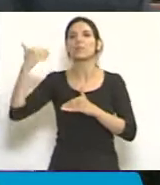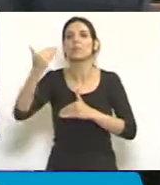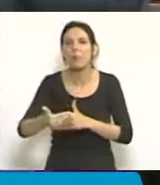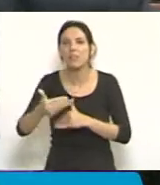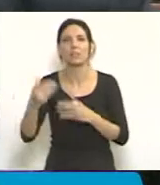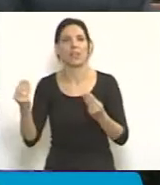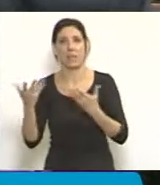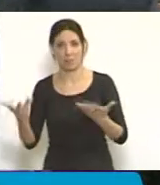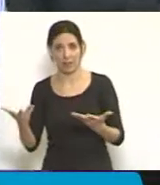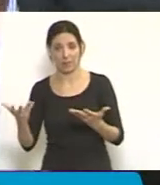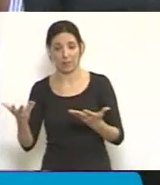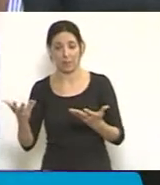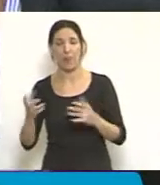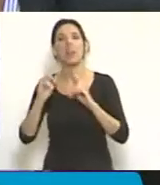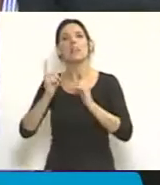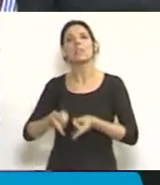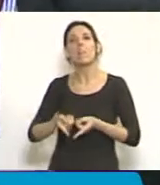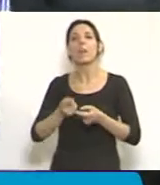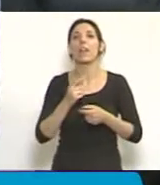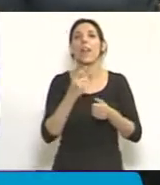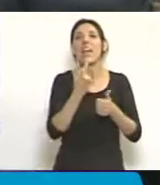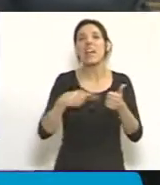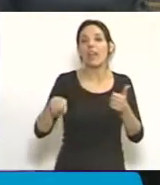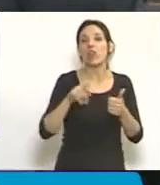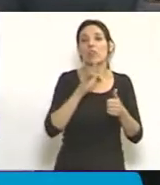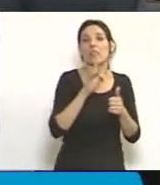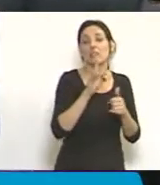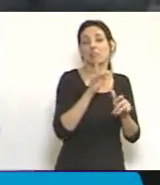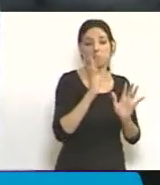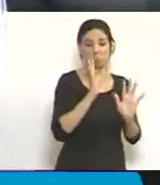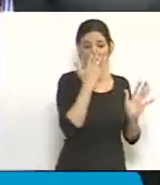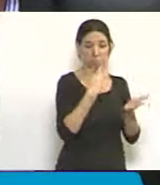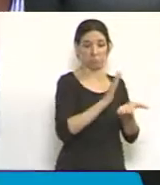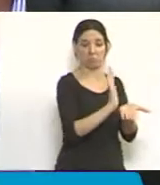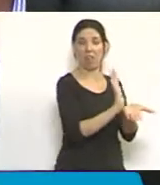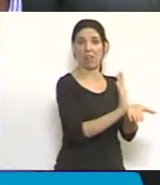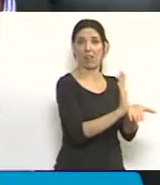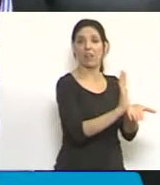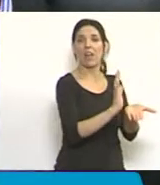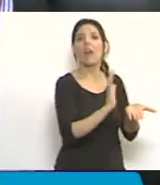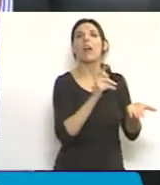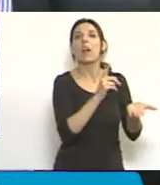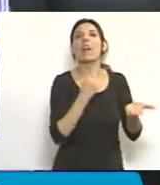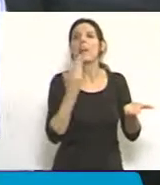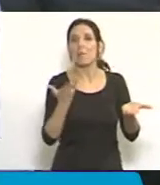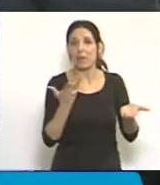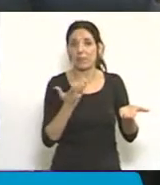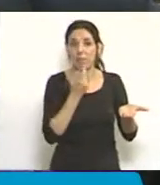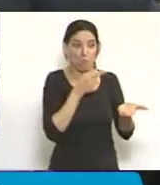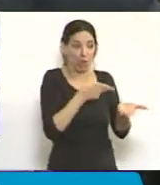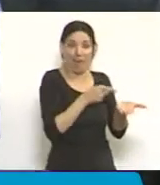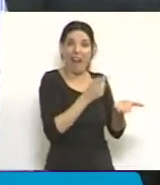también con luego qué pasa con los datos que no se utilizan, porque usted está ahí concentrando información